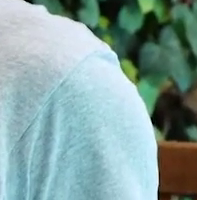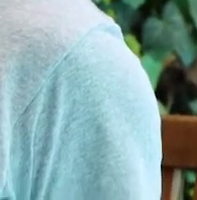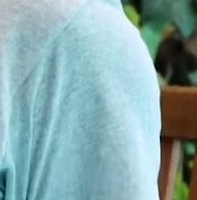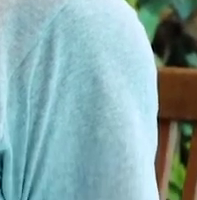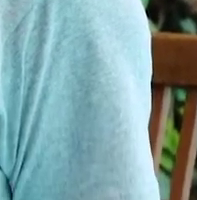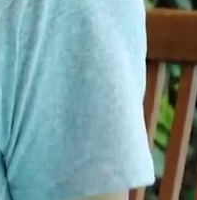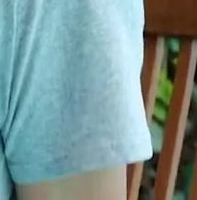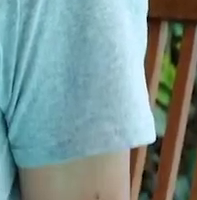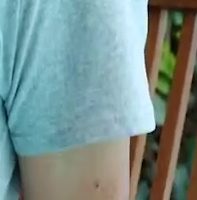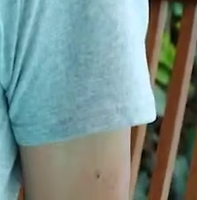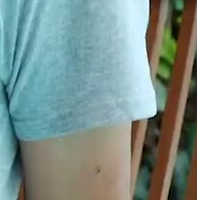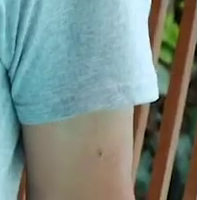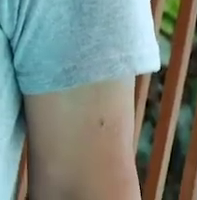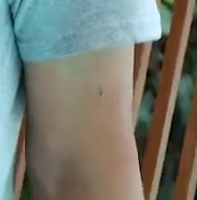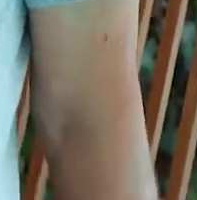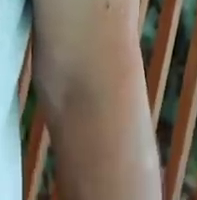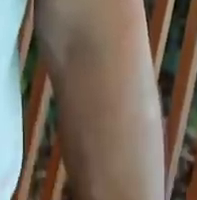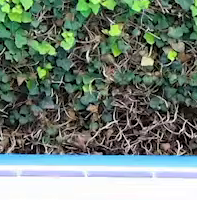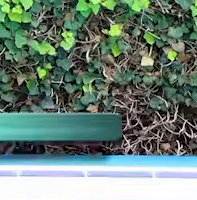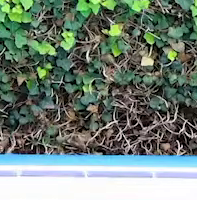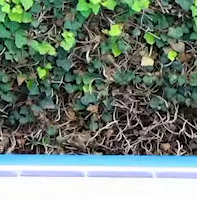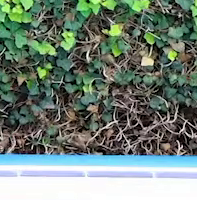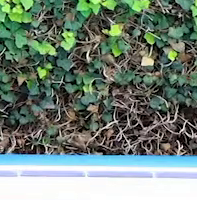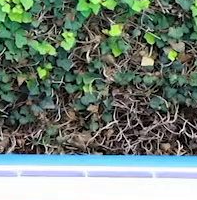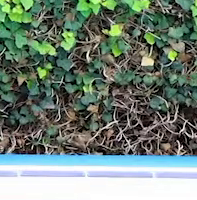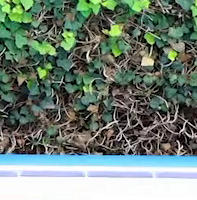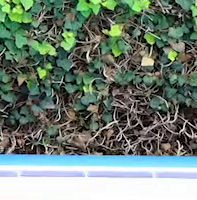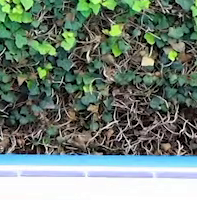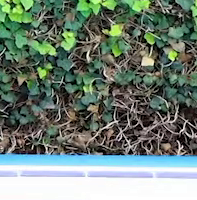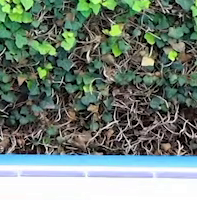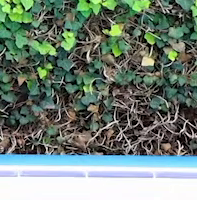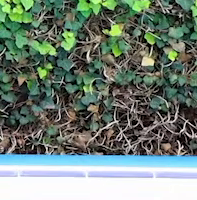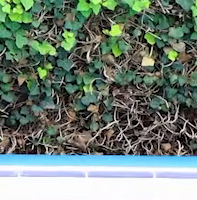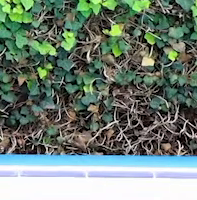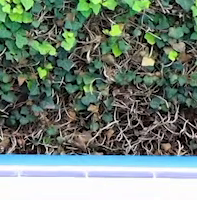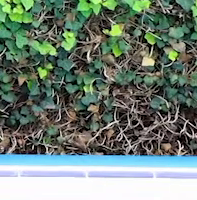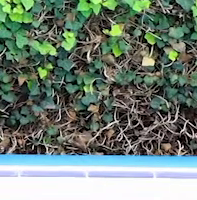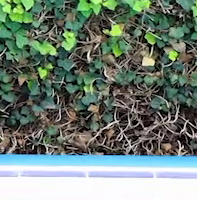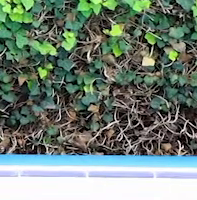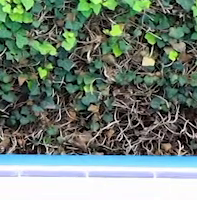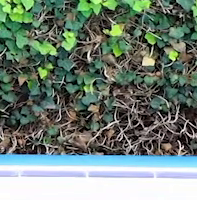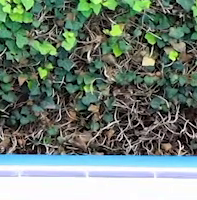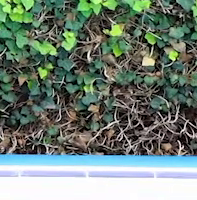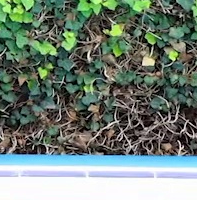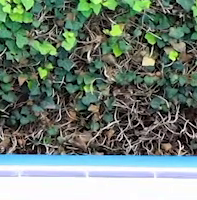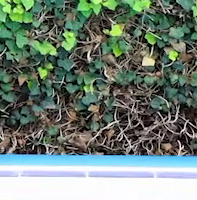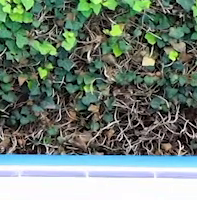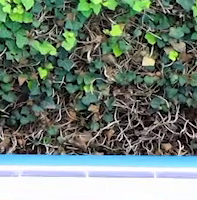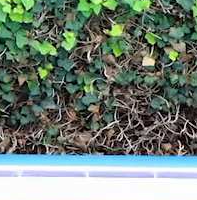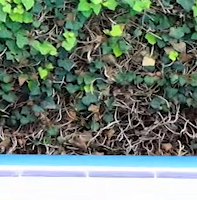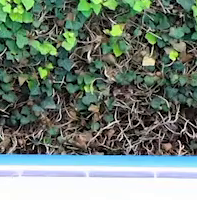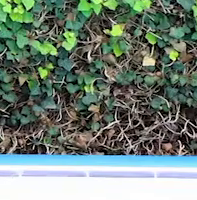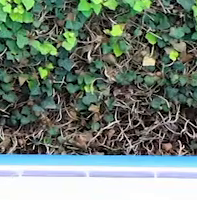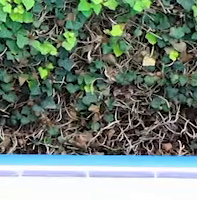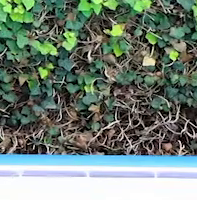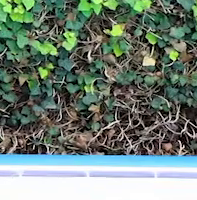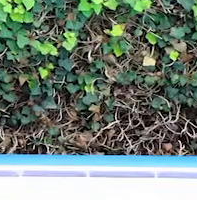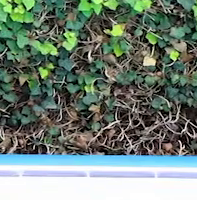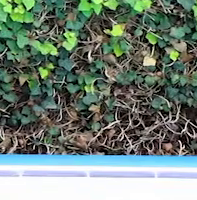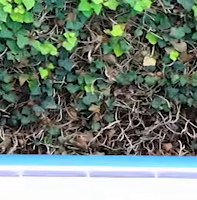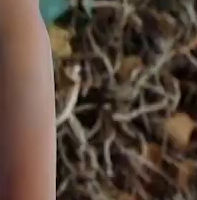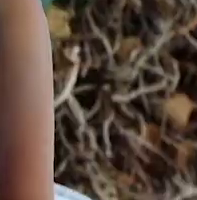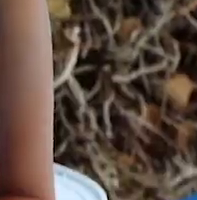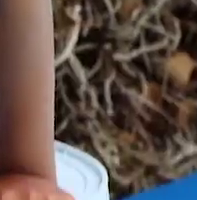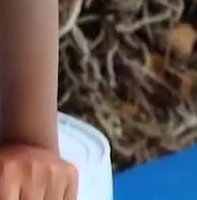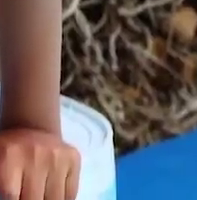estuvieras sentado. Muy bien. Ok, ya ahí tomamos la posición, nos sentamos, ponemos nuestras manos bien apoyadas,